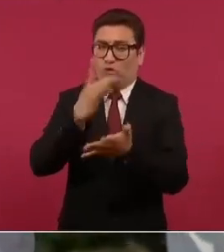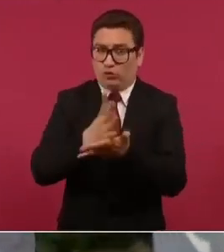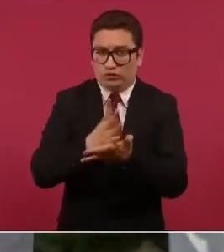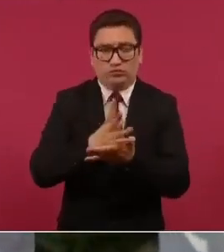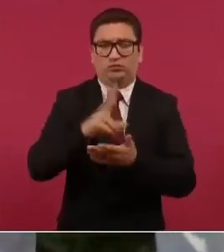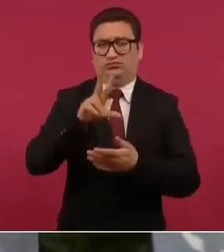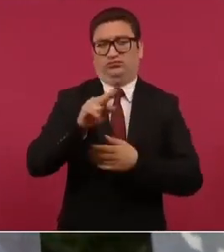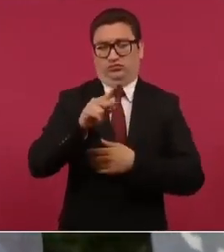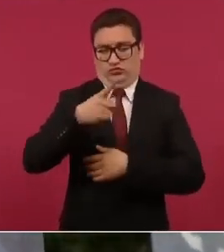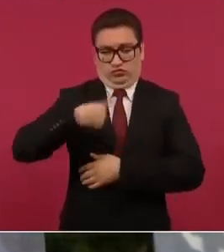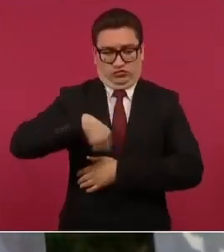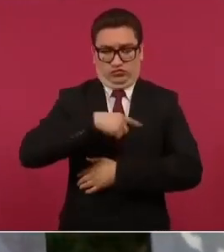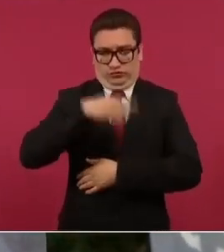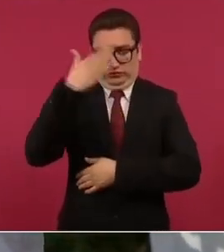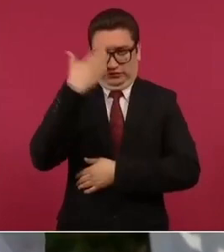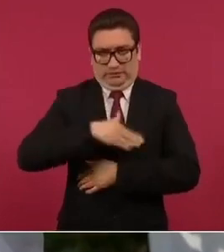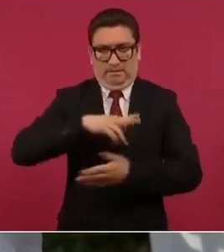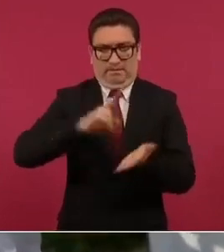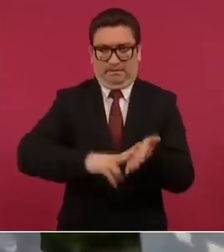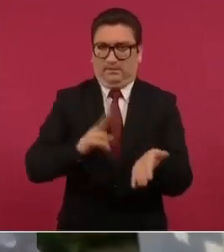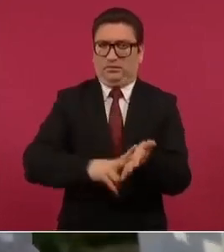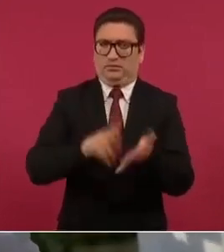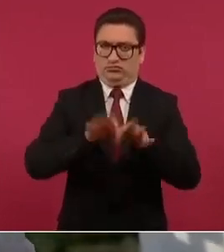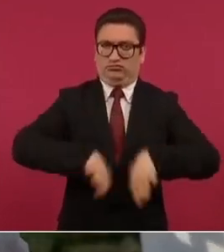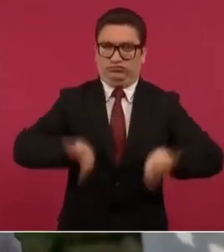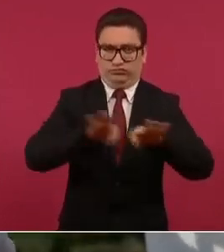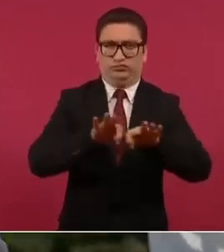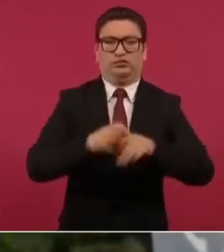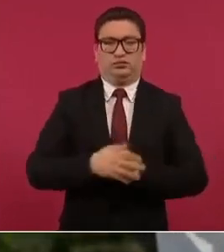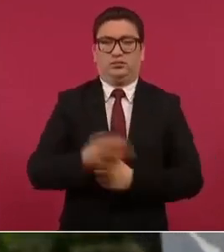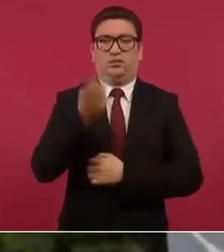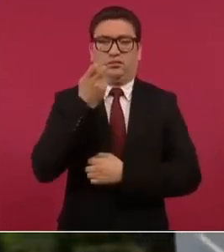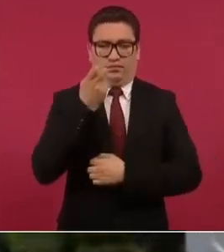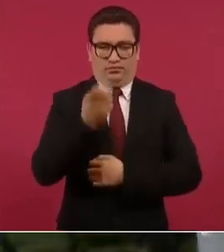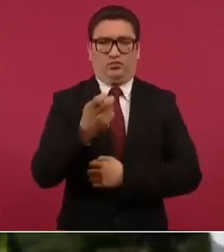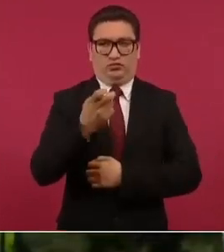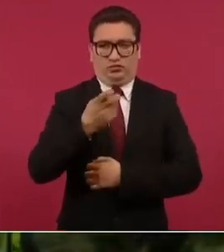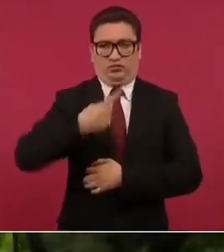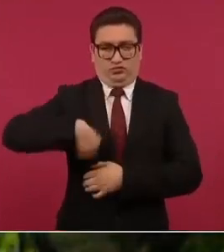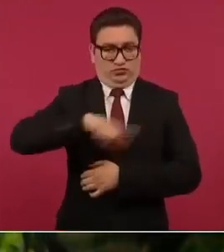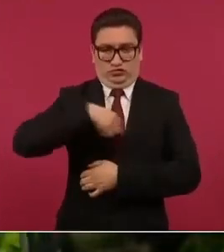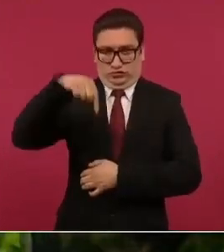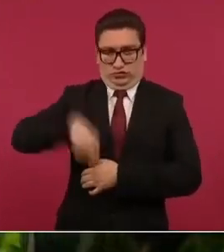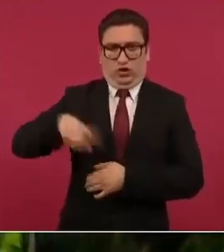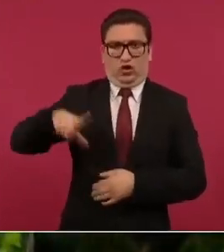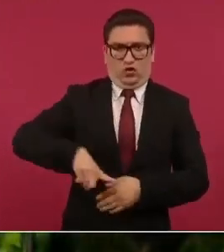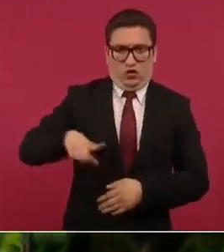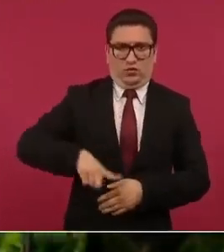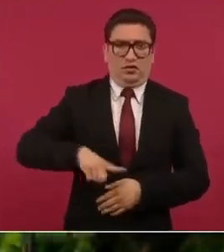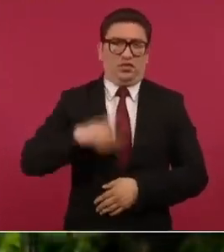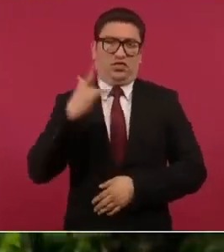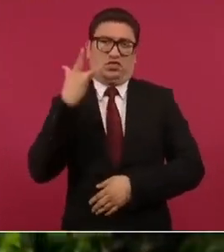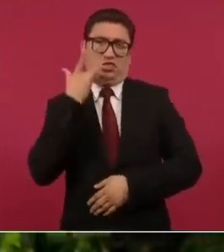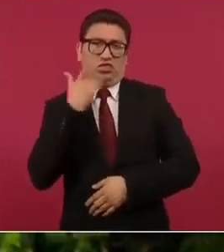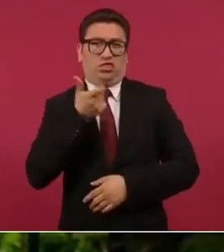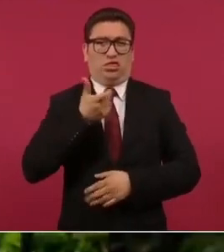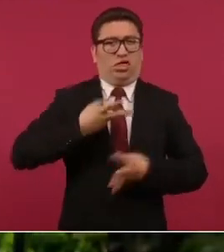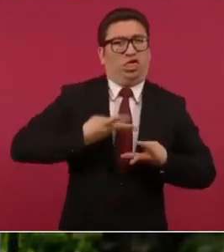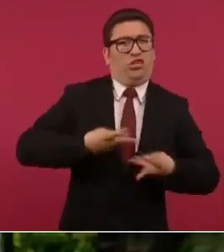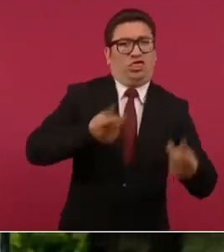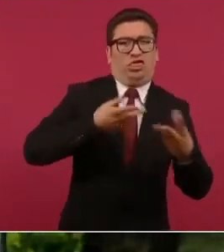de principios por eso en nuestro gobierno no hay lujos ni derroche